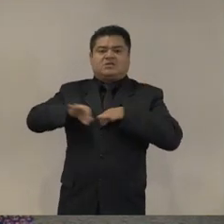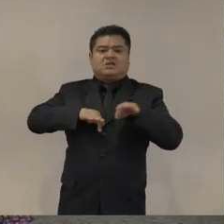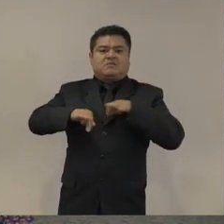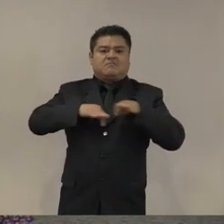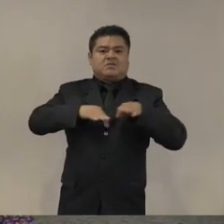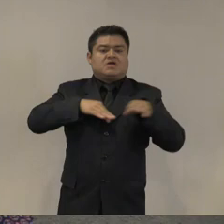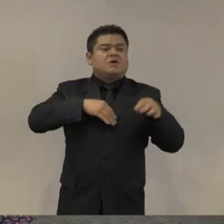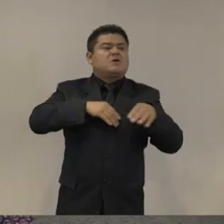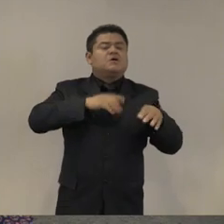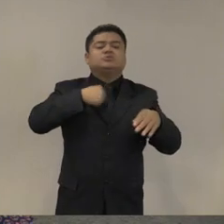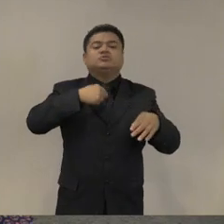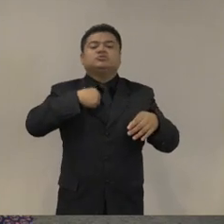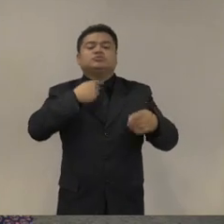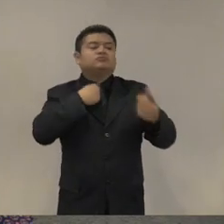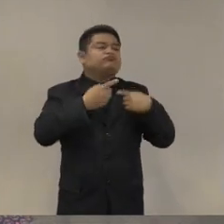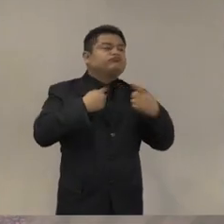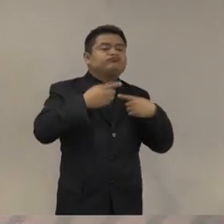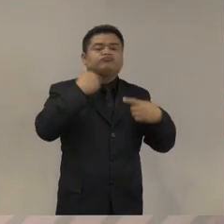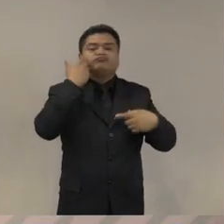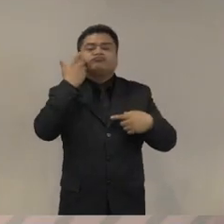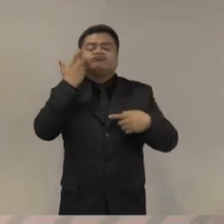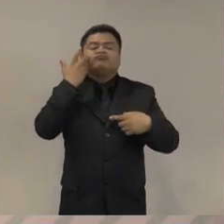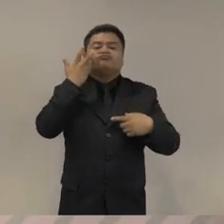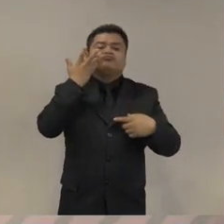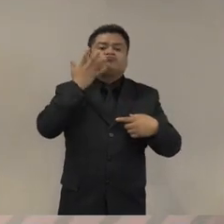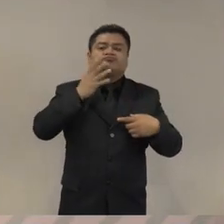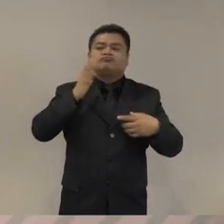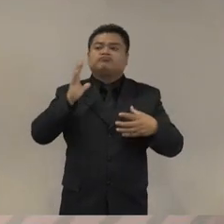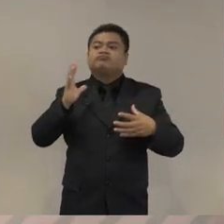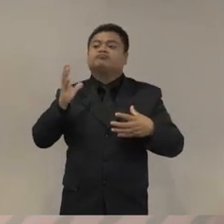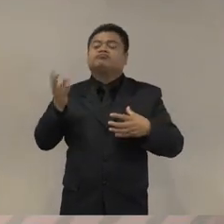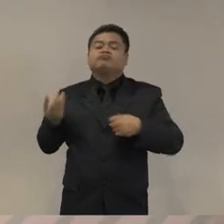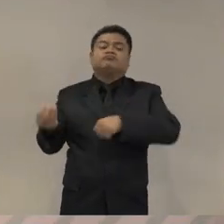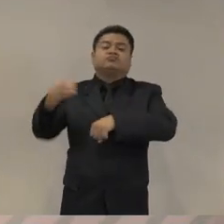democráticos ¿cuánto tiempo me queda? dos minutos